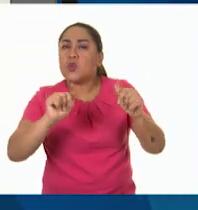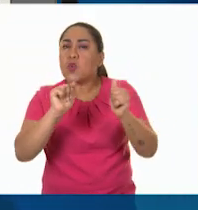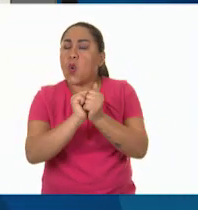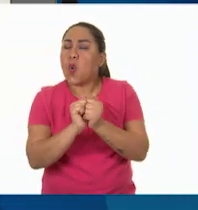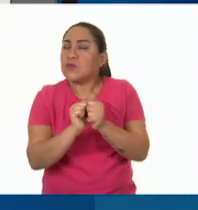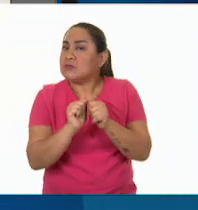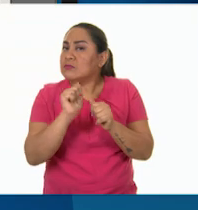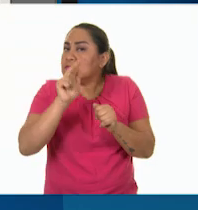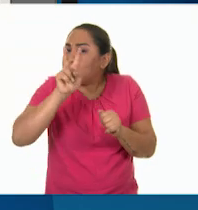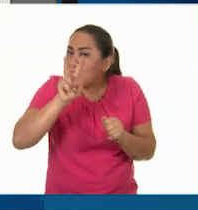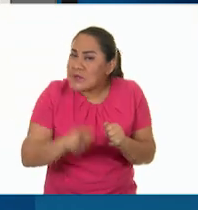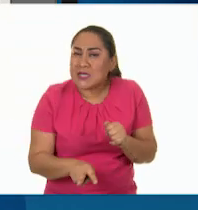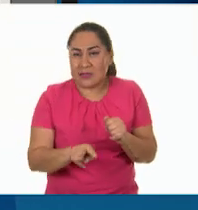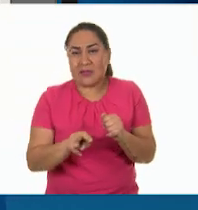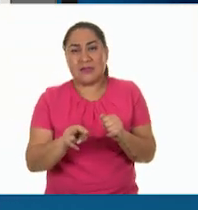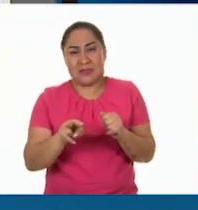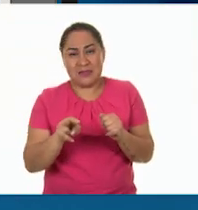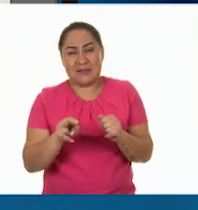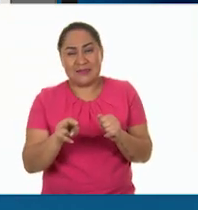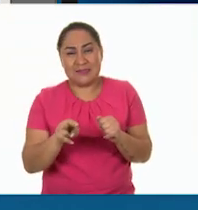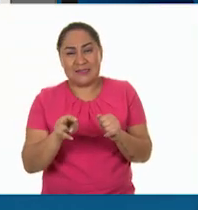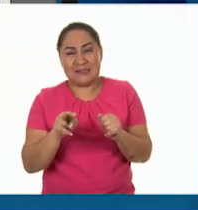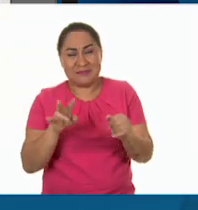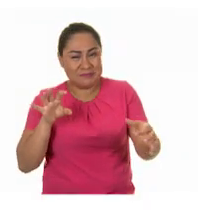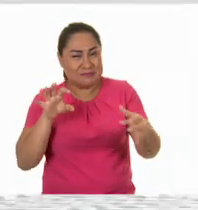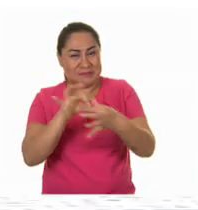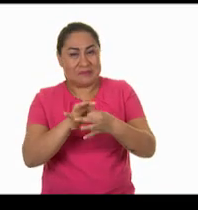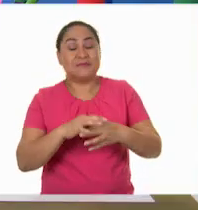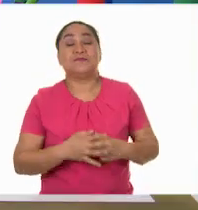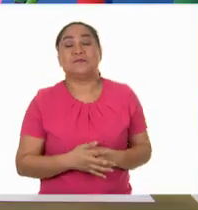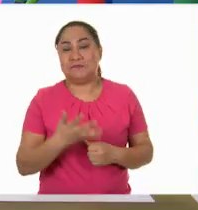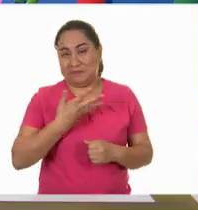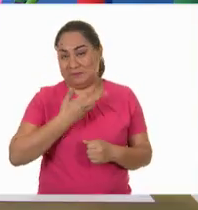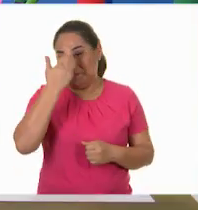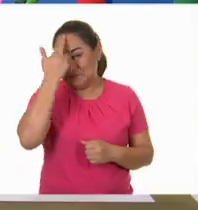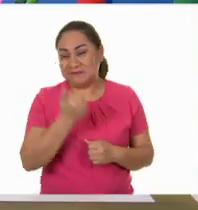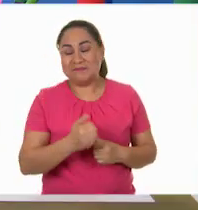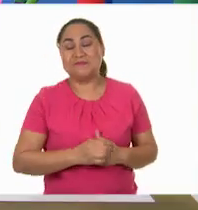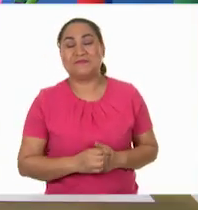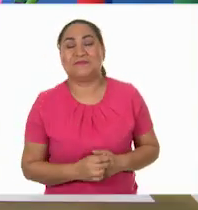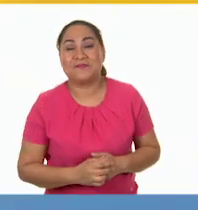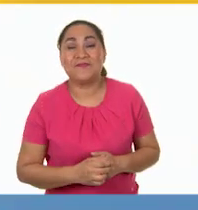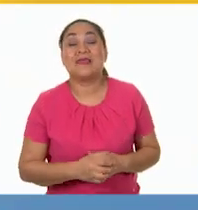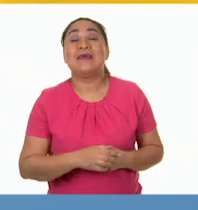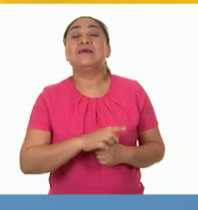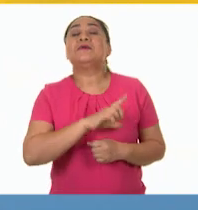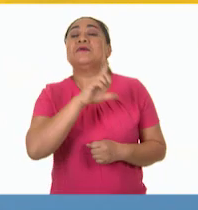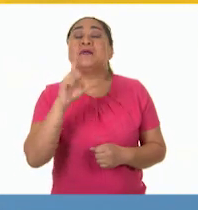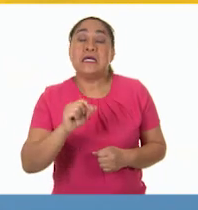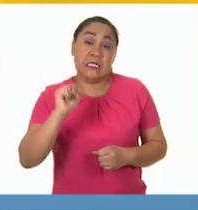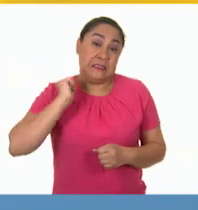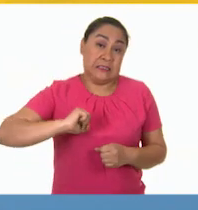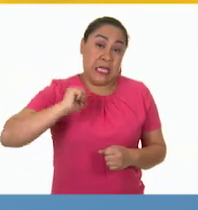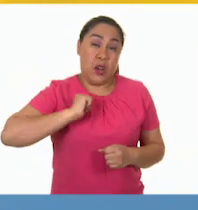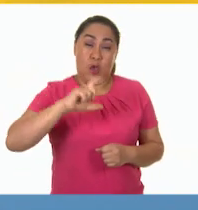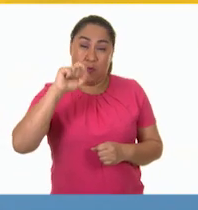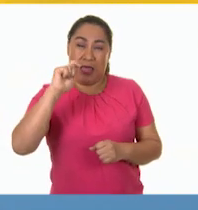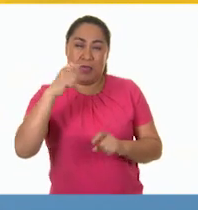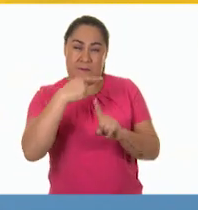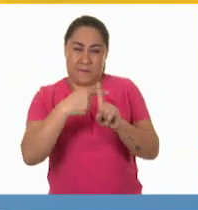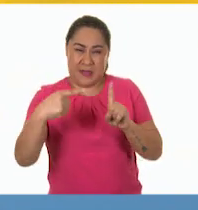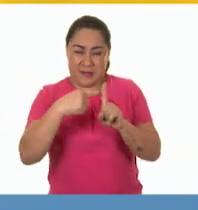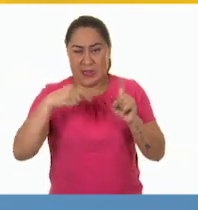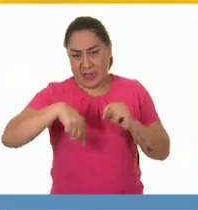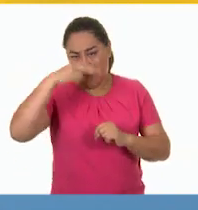más realismo. Así es. Seguro que sí. Durante la segunda mitad del siglo XX mexicano, el